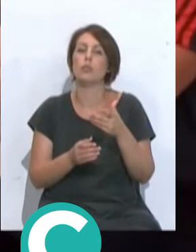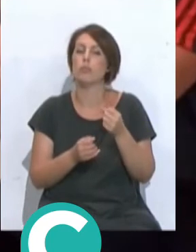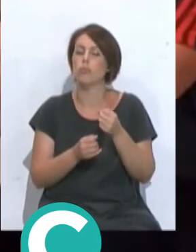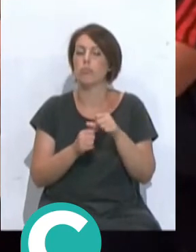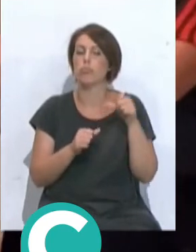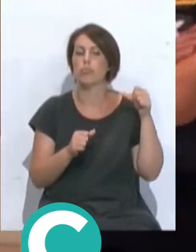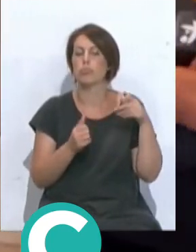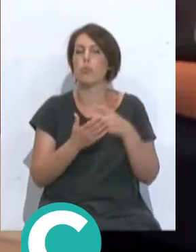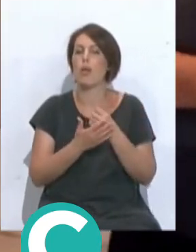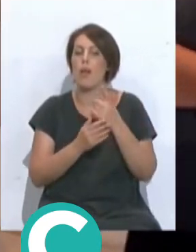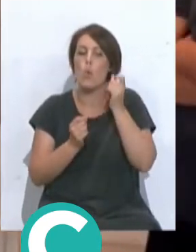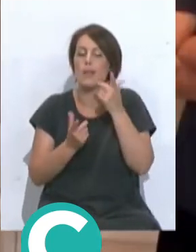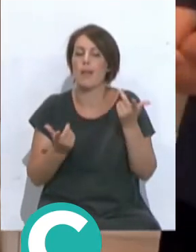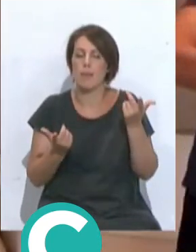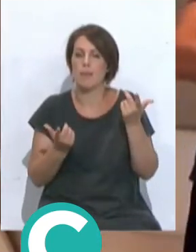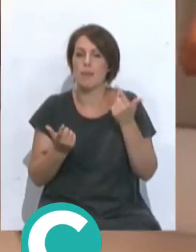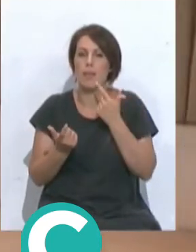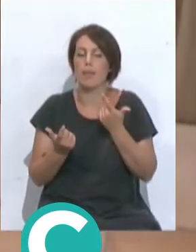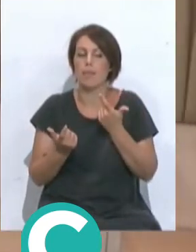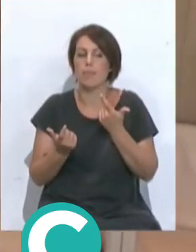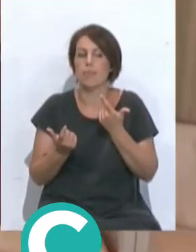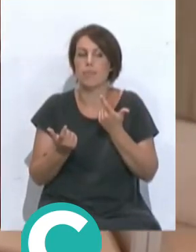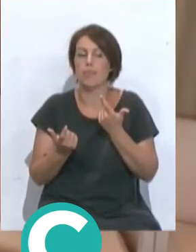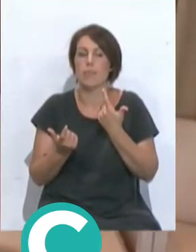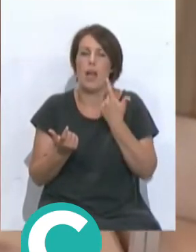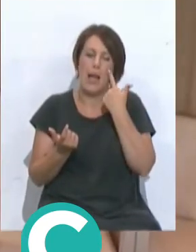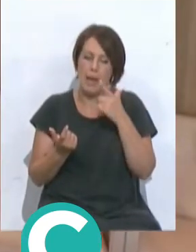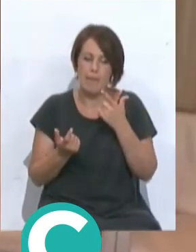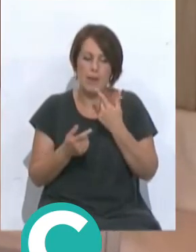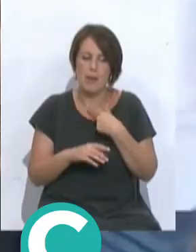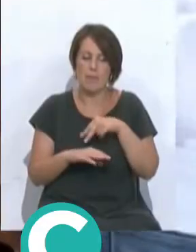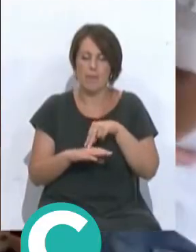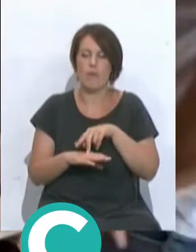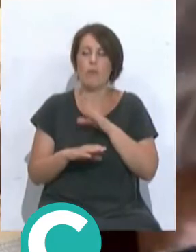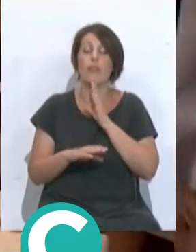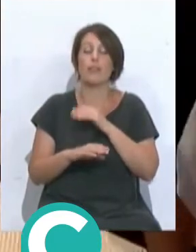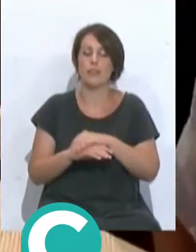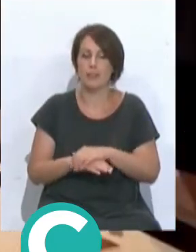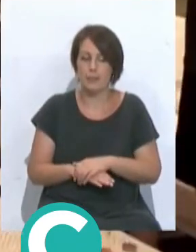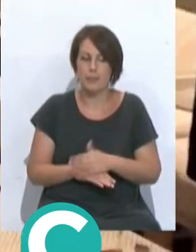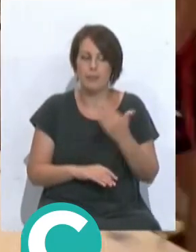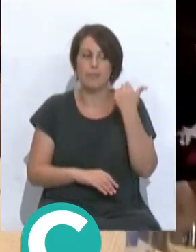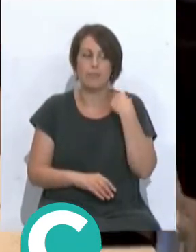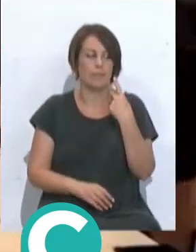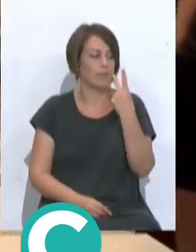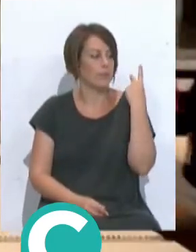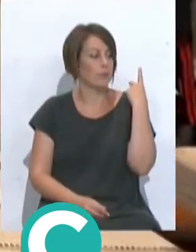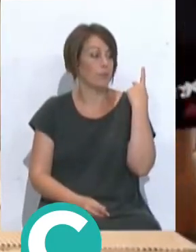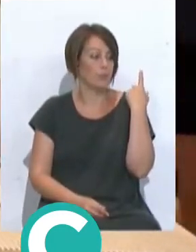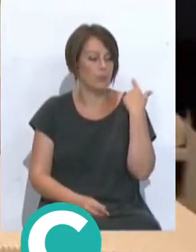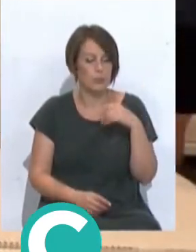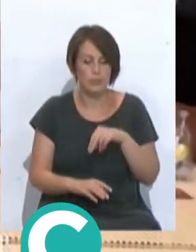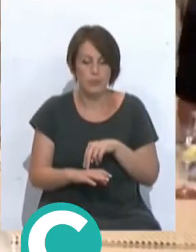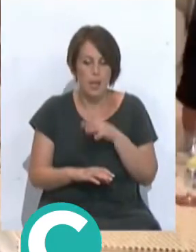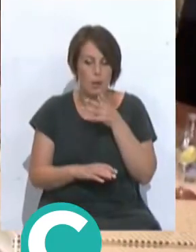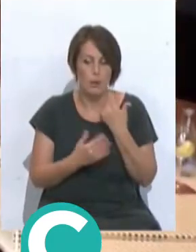trayectoria te das cuenta y dices hay que ver dónde estoy ahora mismo ¿no? después de dónde vengo y dónde estoy ¿dónde realmente te